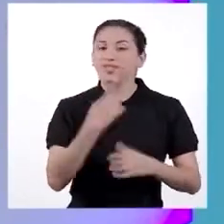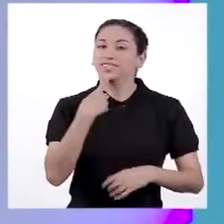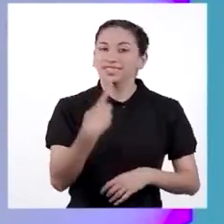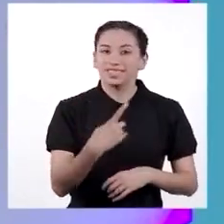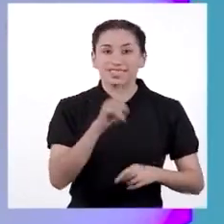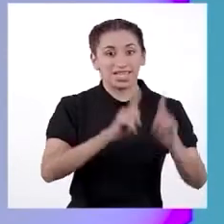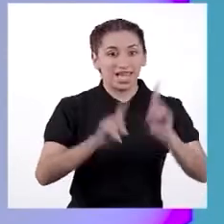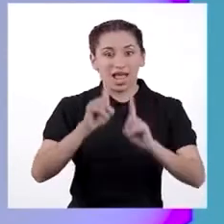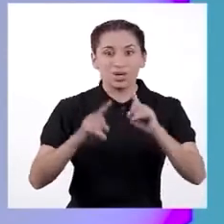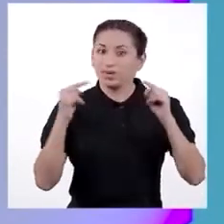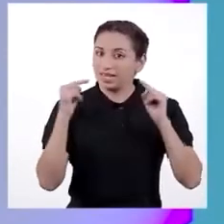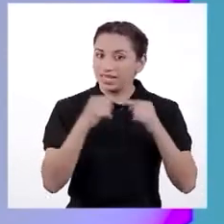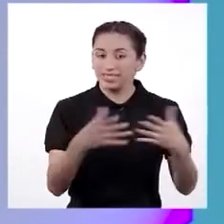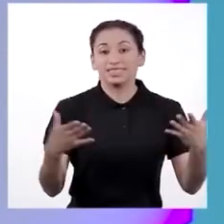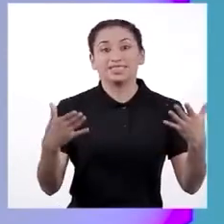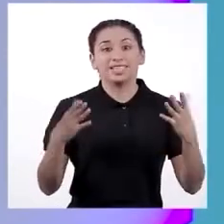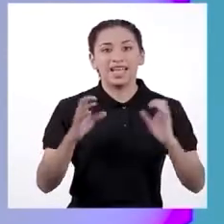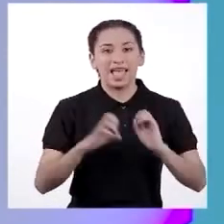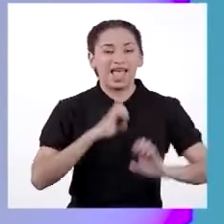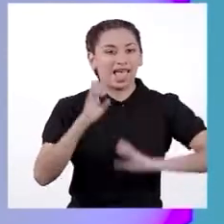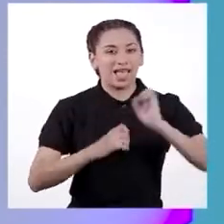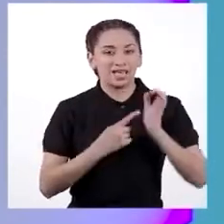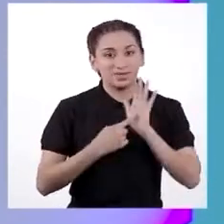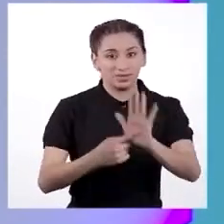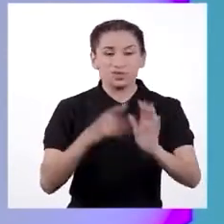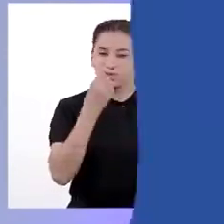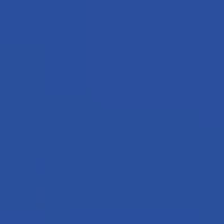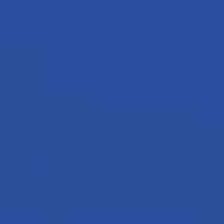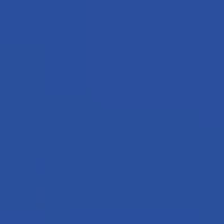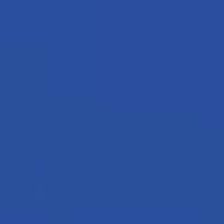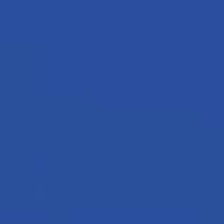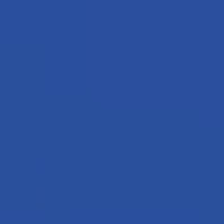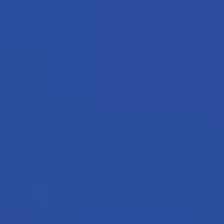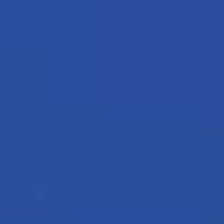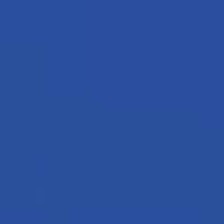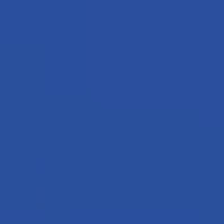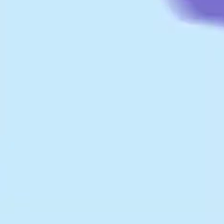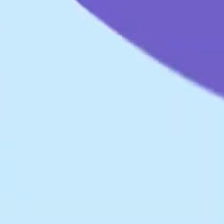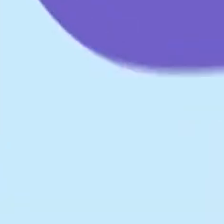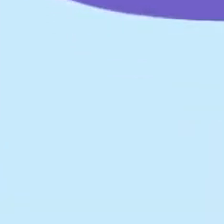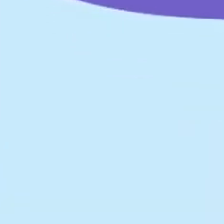compañero nos mencionará algunas de estas expresiones con este buen festejo.